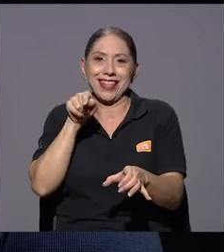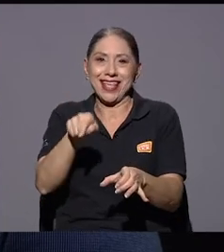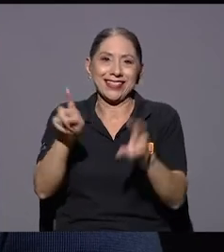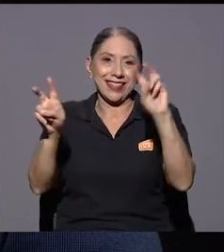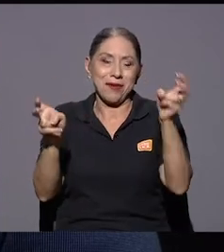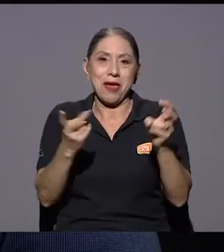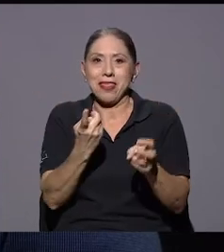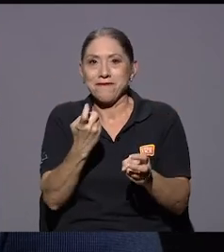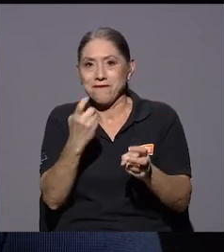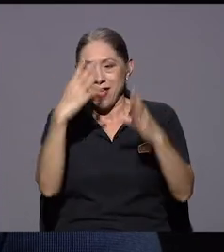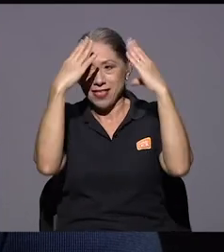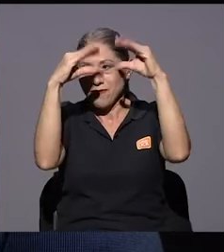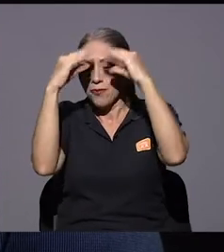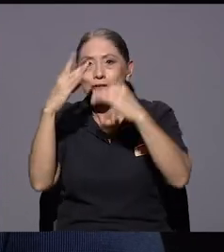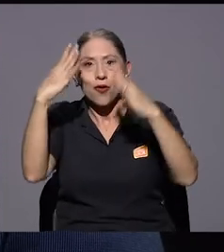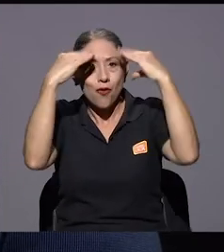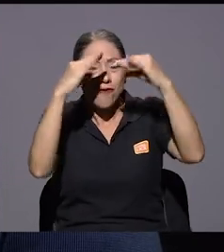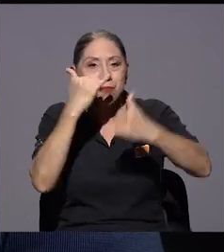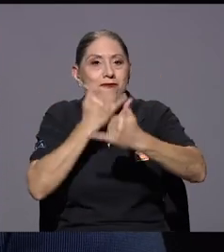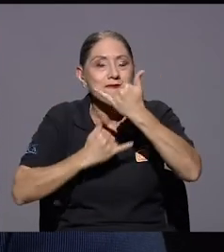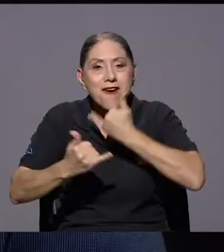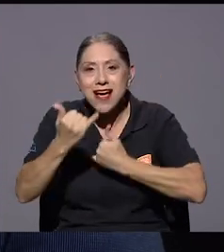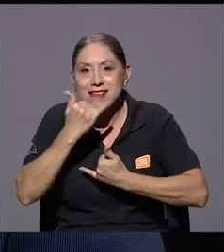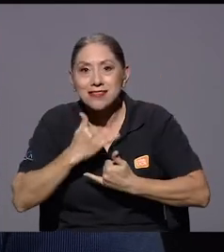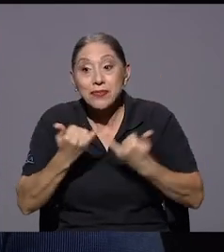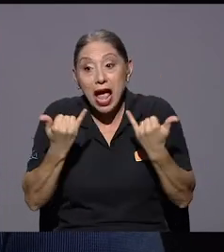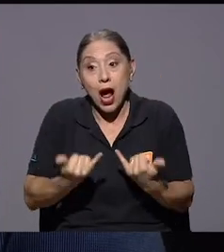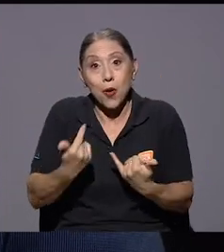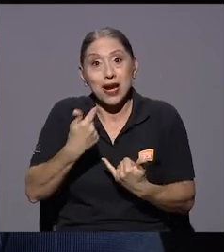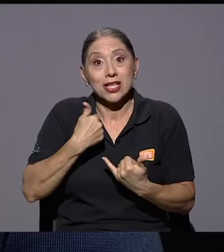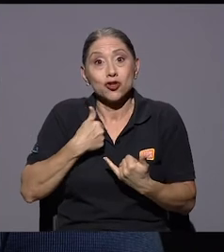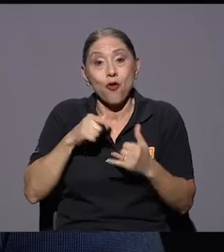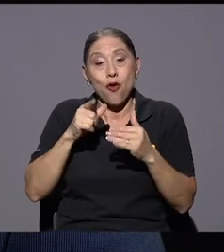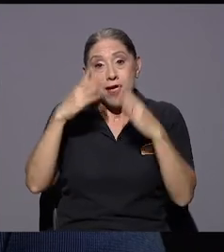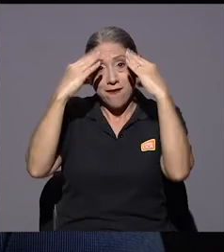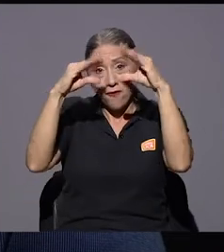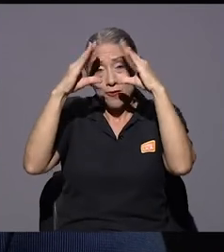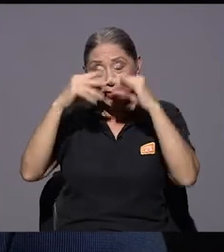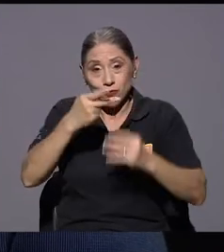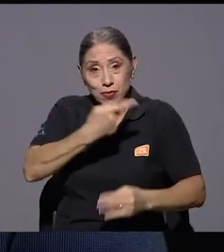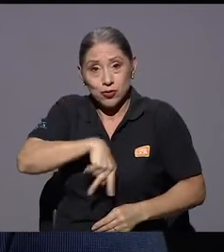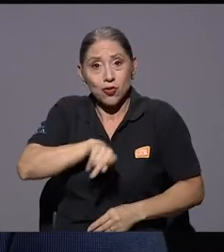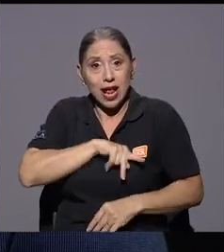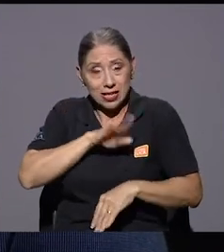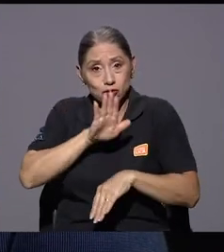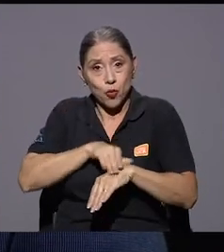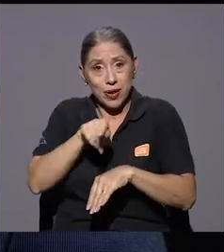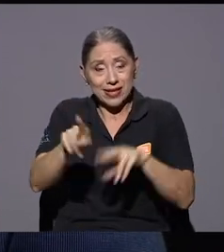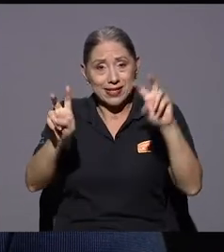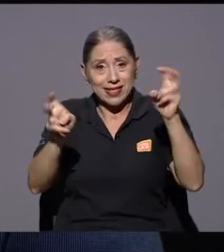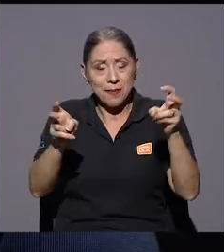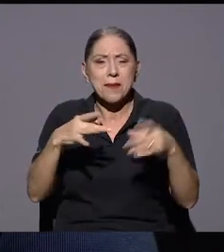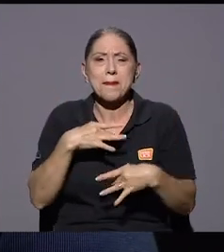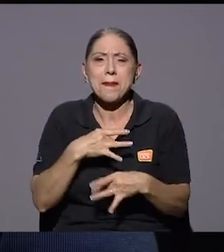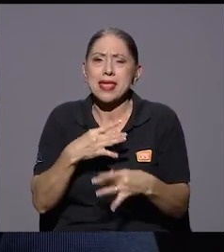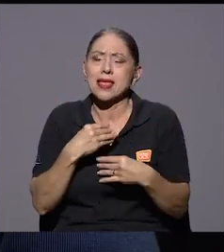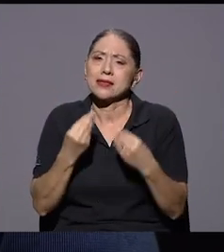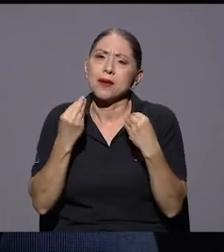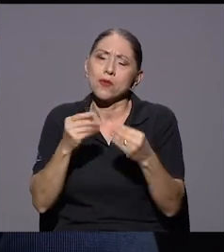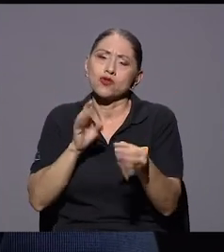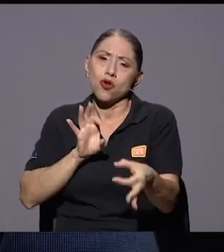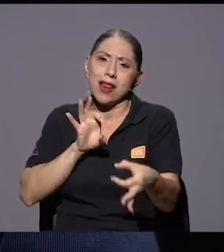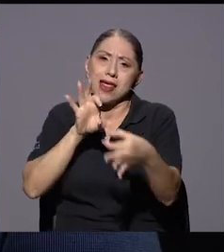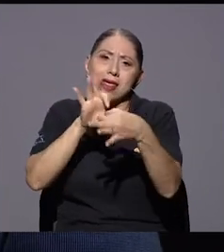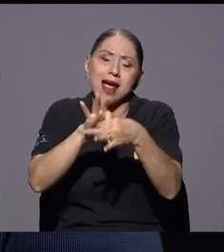estoy trabajando igual en un boletín personal sobre el tema de desinformación y me interesa mucho ligarme a la